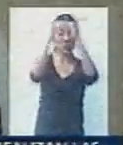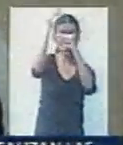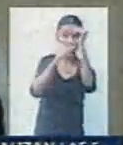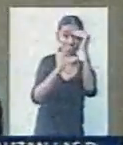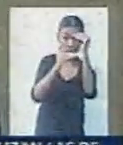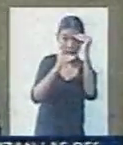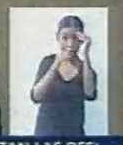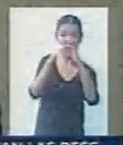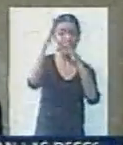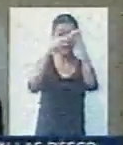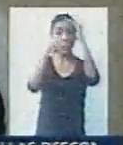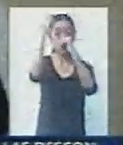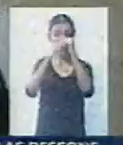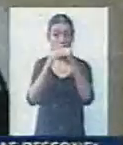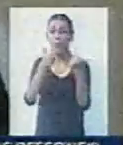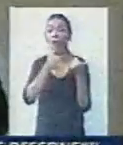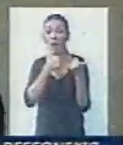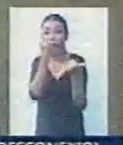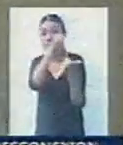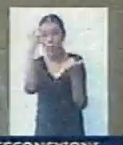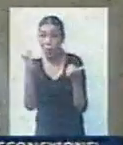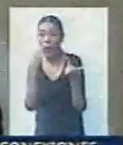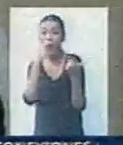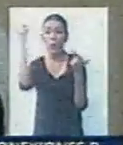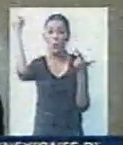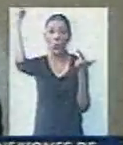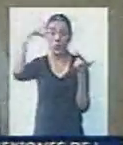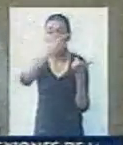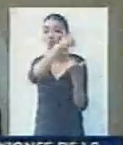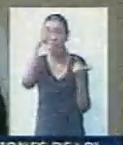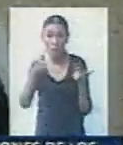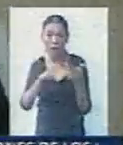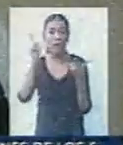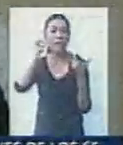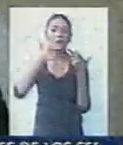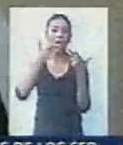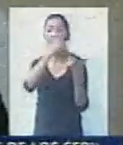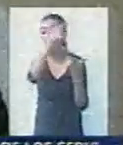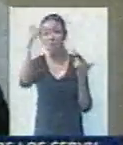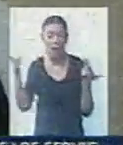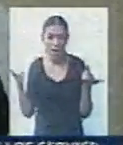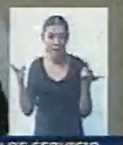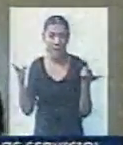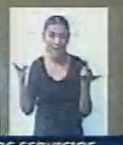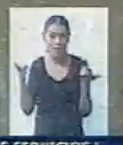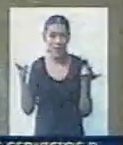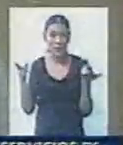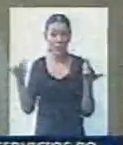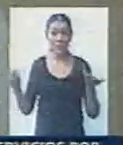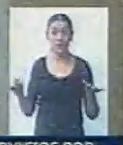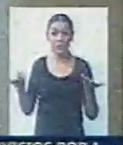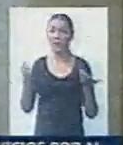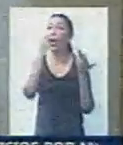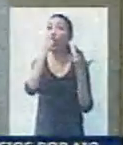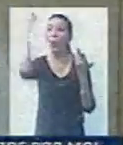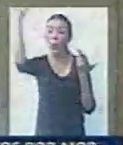y exige después al municipio que le dé los servicios. Le doy un ejemplo, donde no haya línea de energía eléctrica no se puede